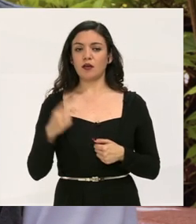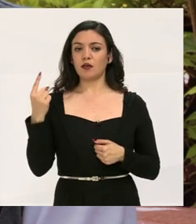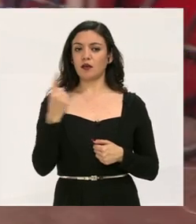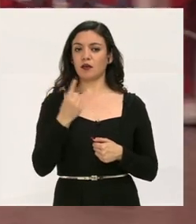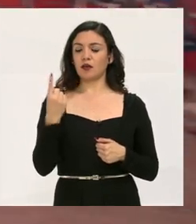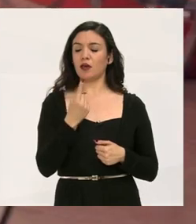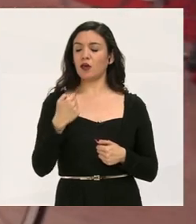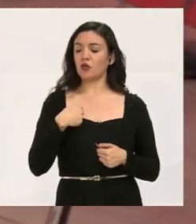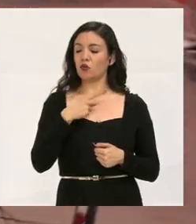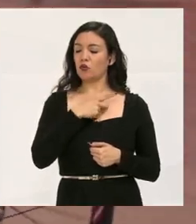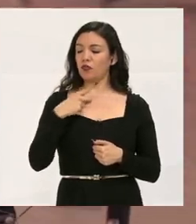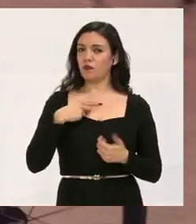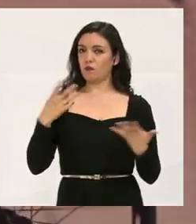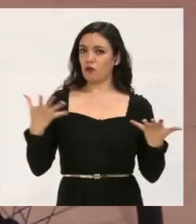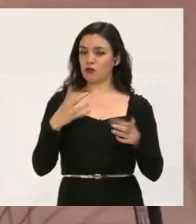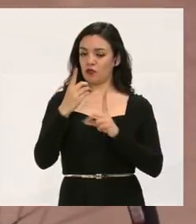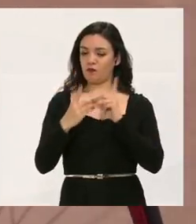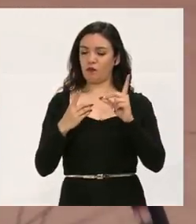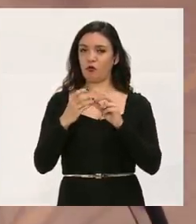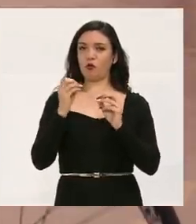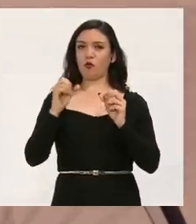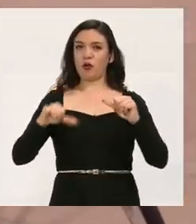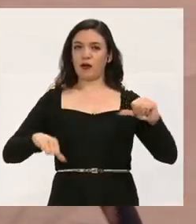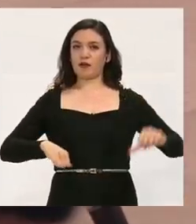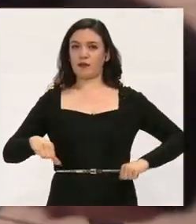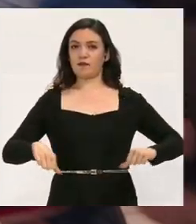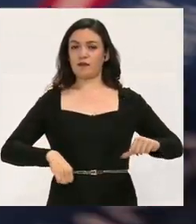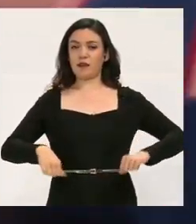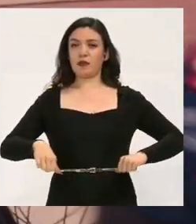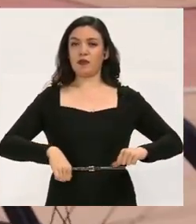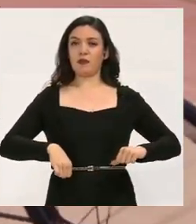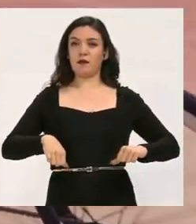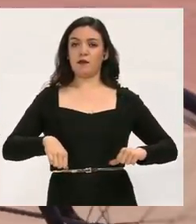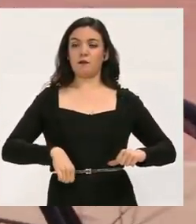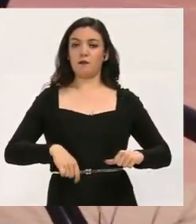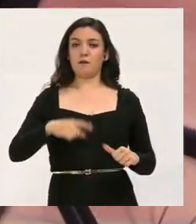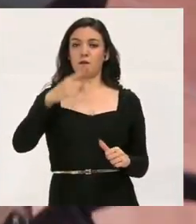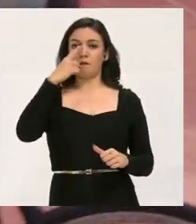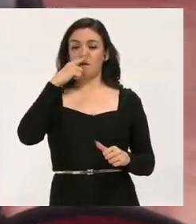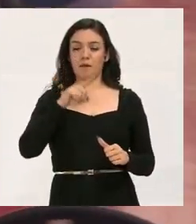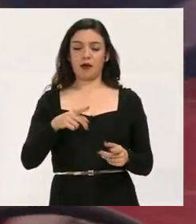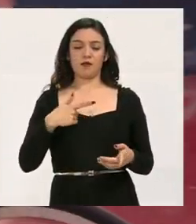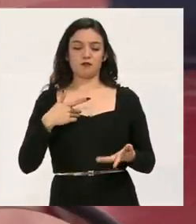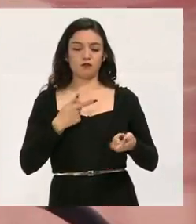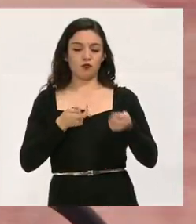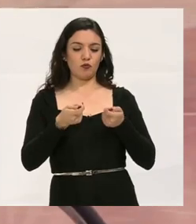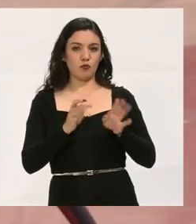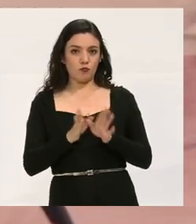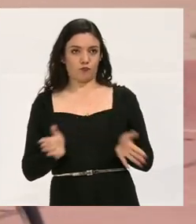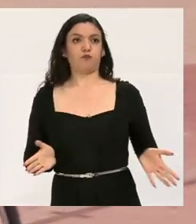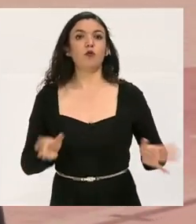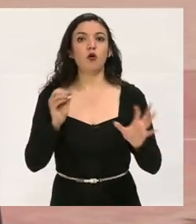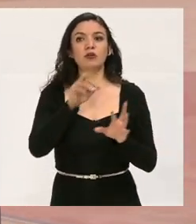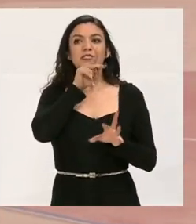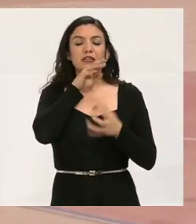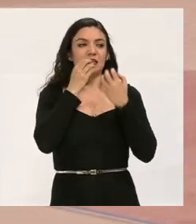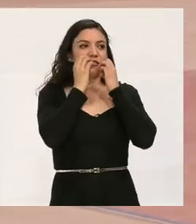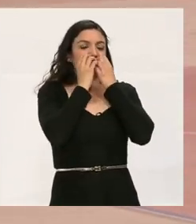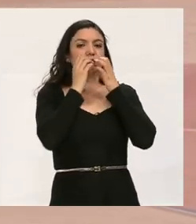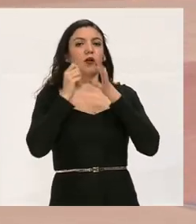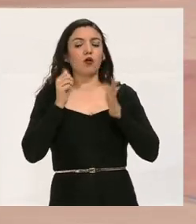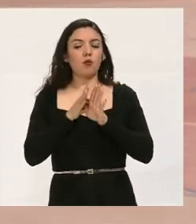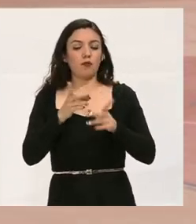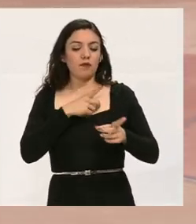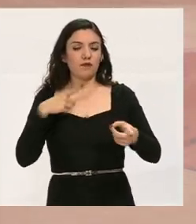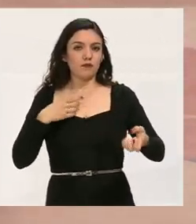deporte o algo, una actividad, para controlar el impulso o la